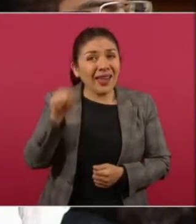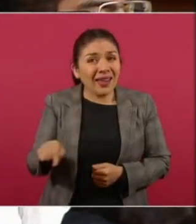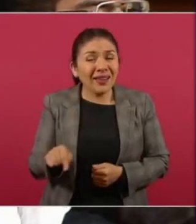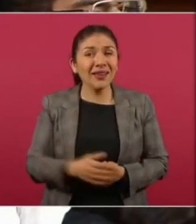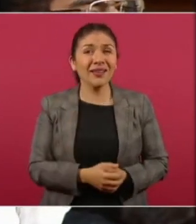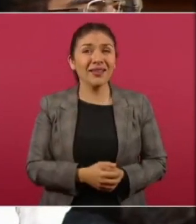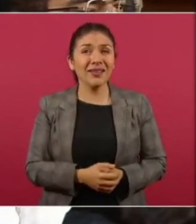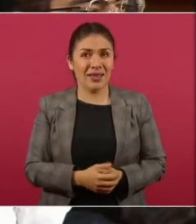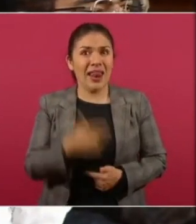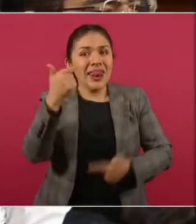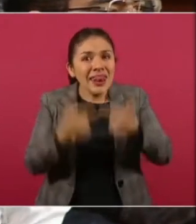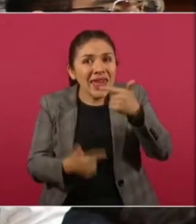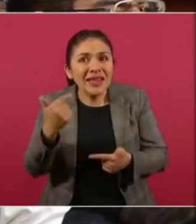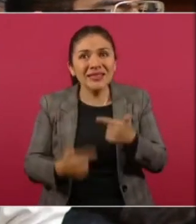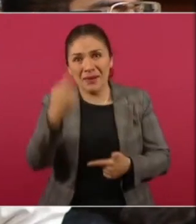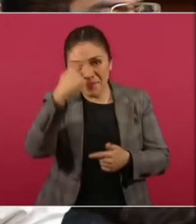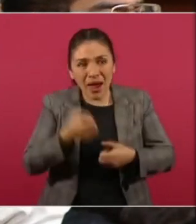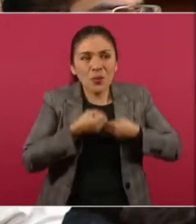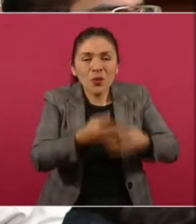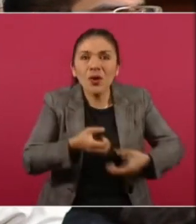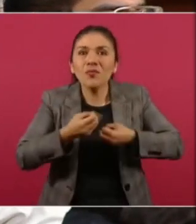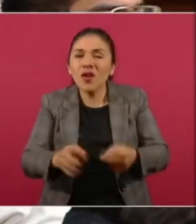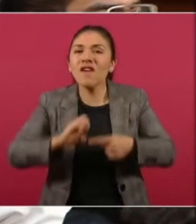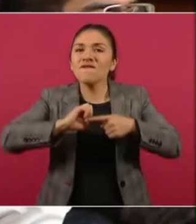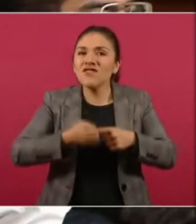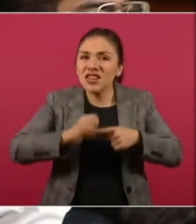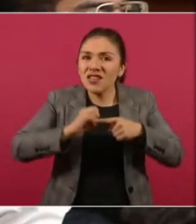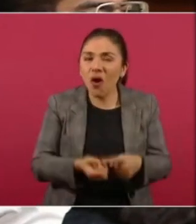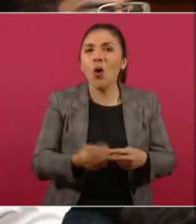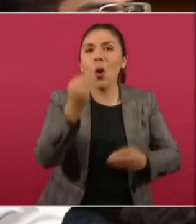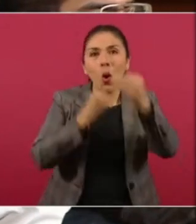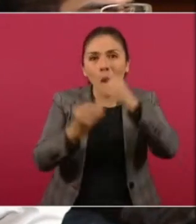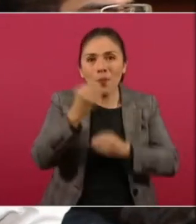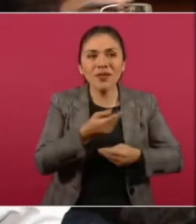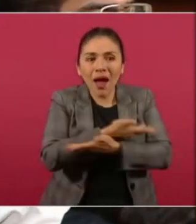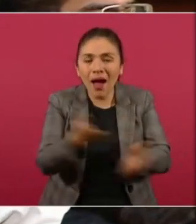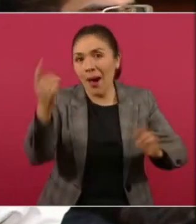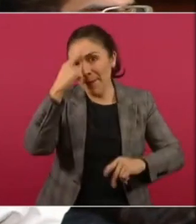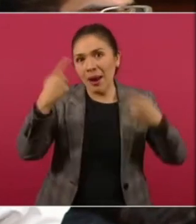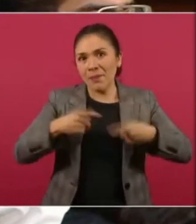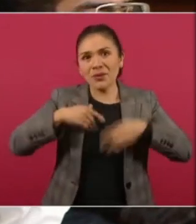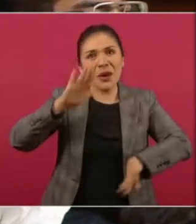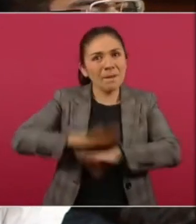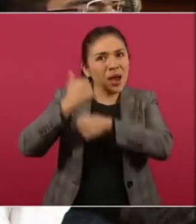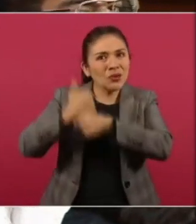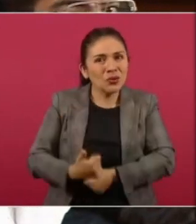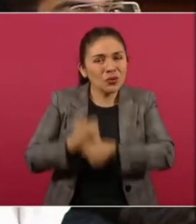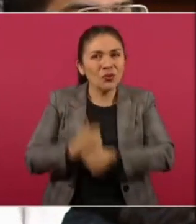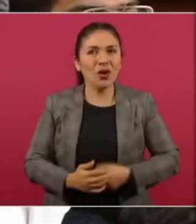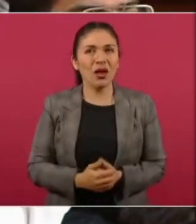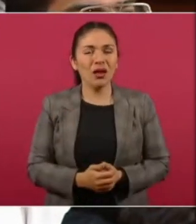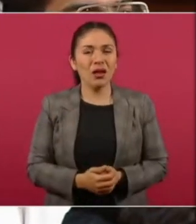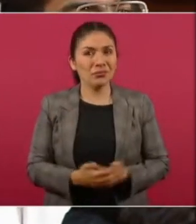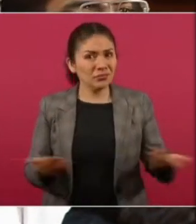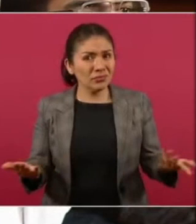el, la leche, el recurso, el frijol, el reparto de alimentos a la población vulnerable. O sea,